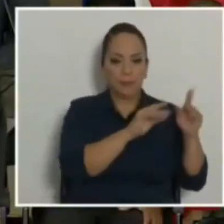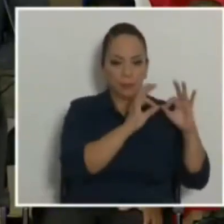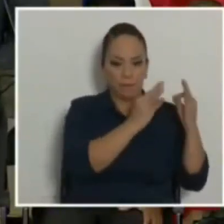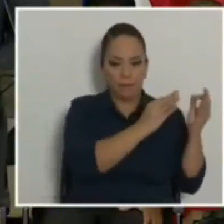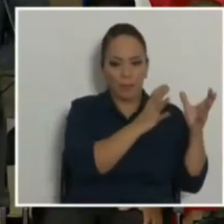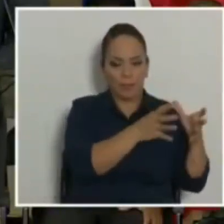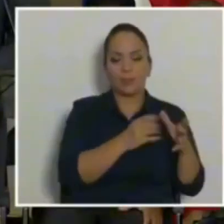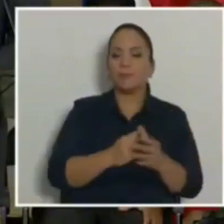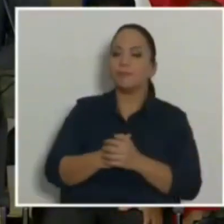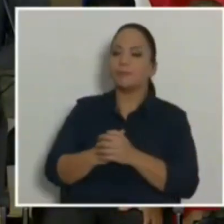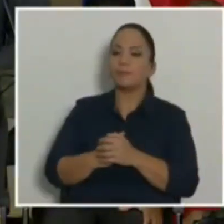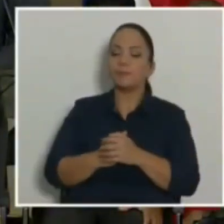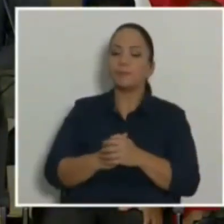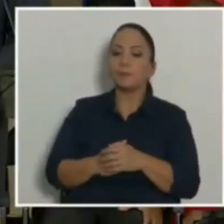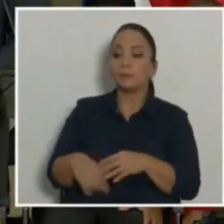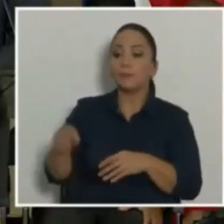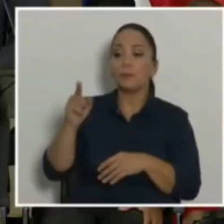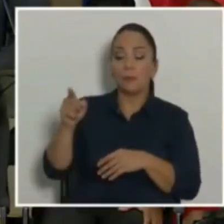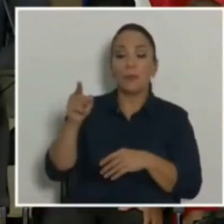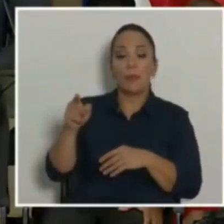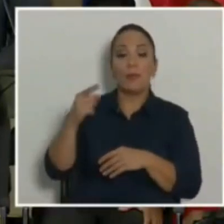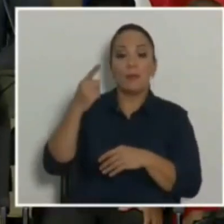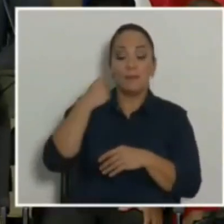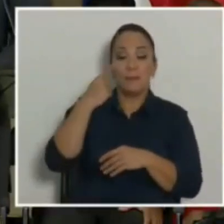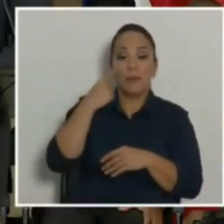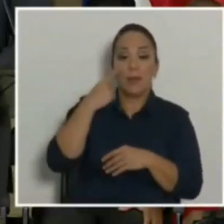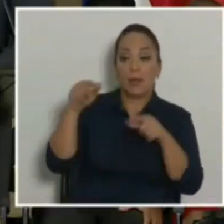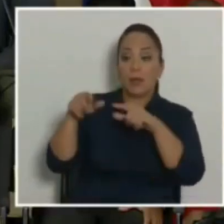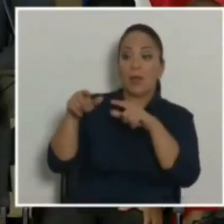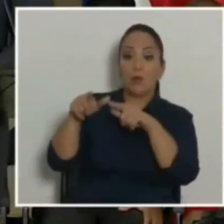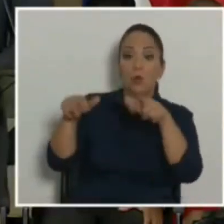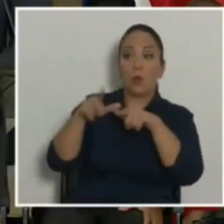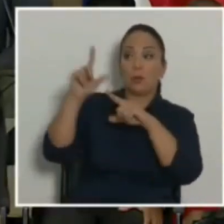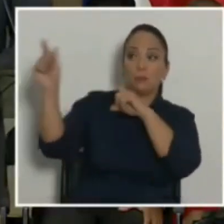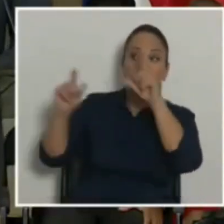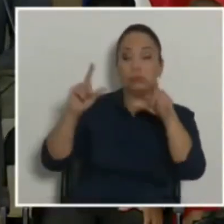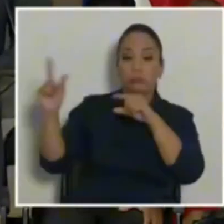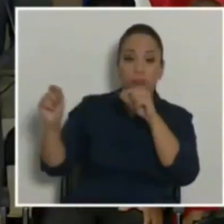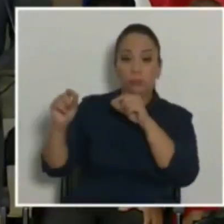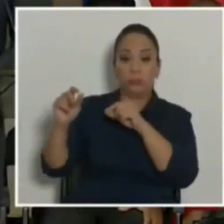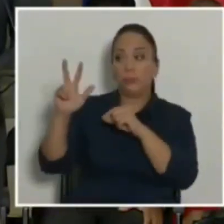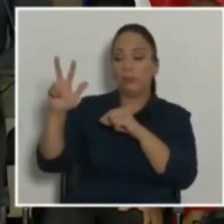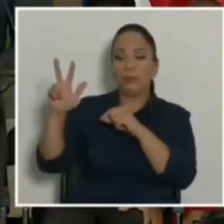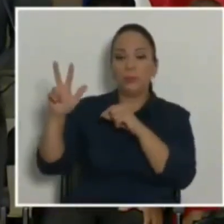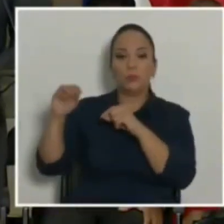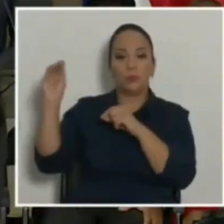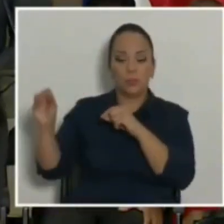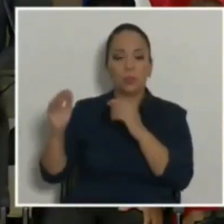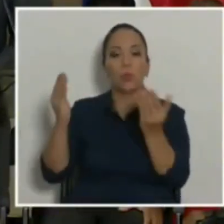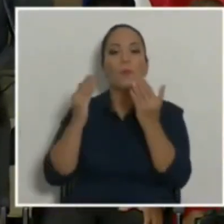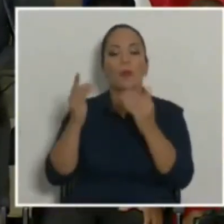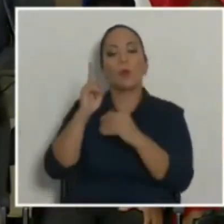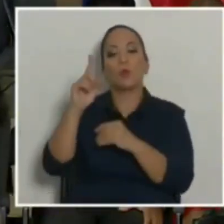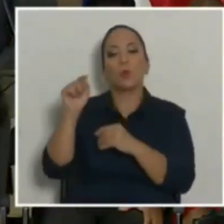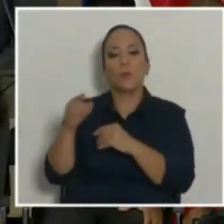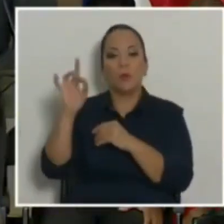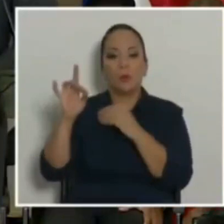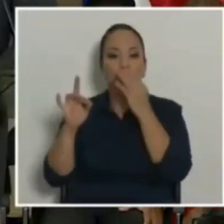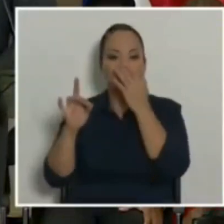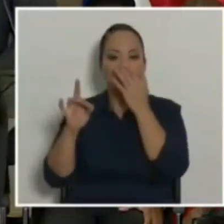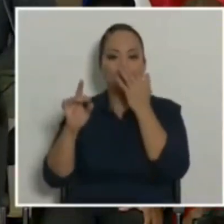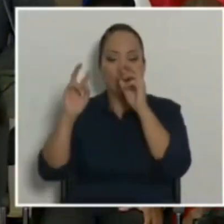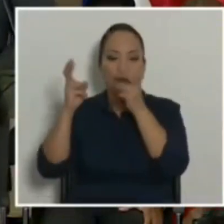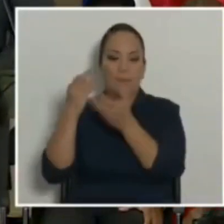la mejora en las zonas rurales es casi 3%, comparado con 1.8% en lo